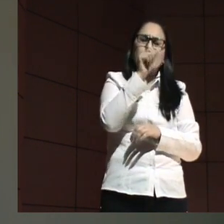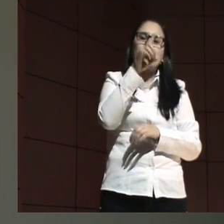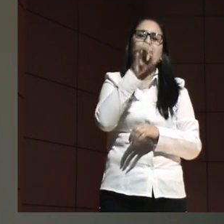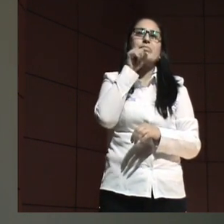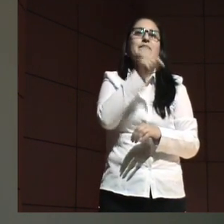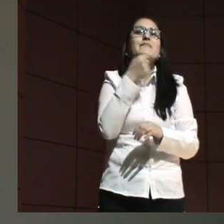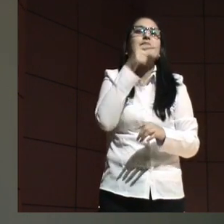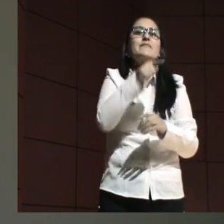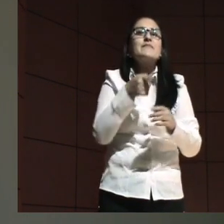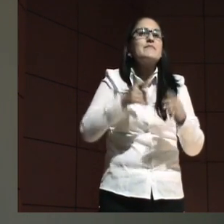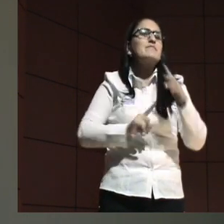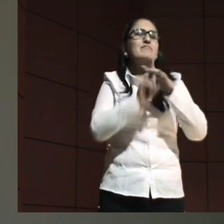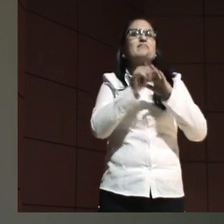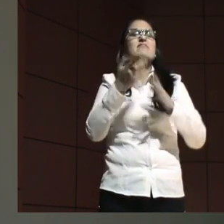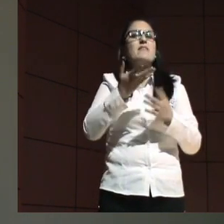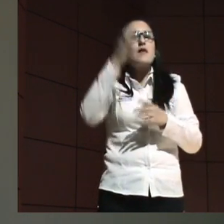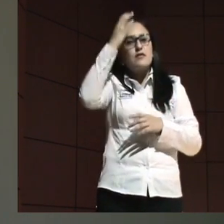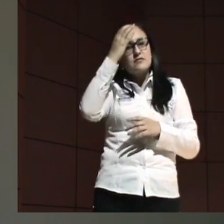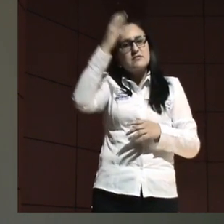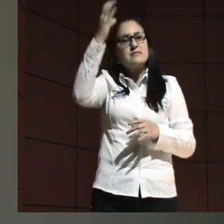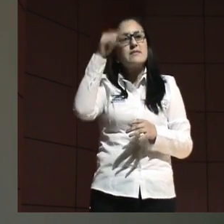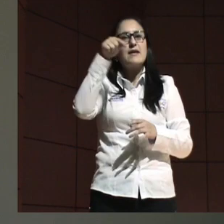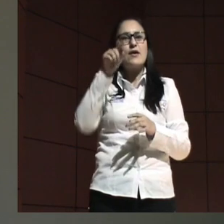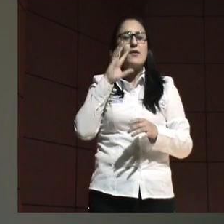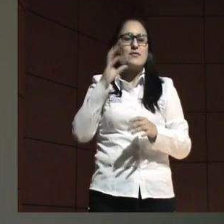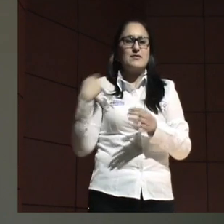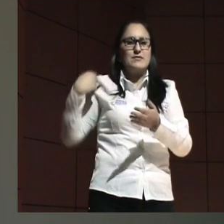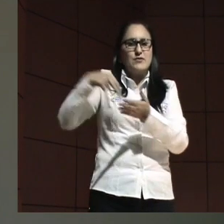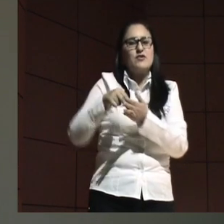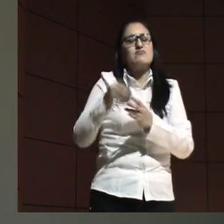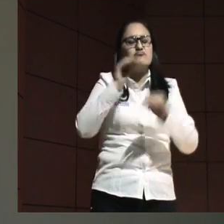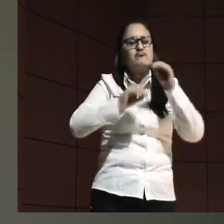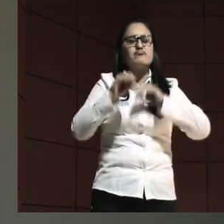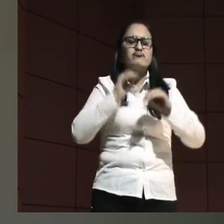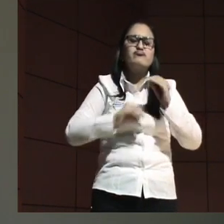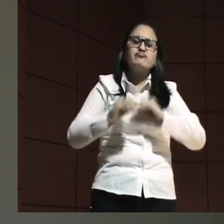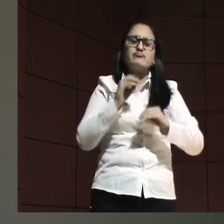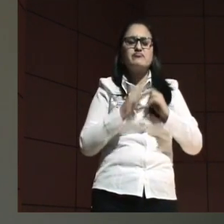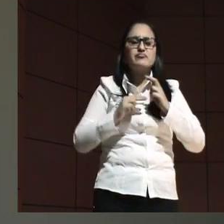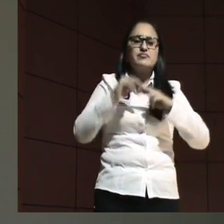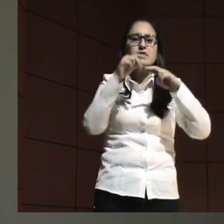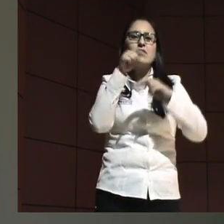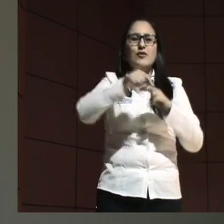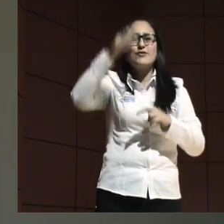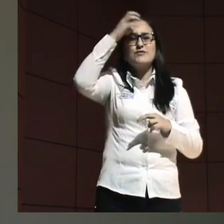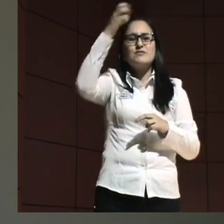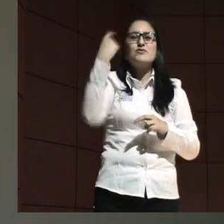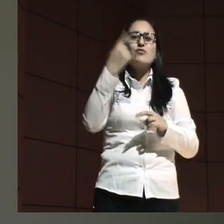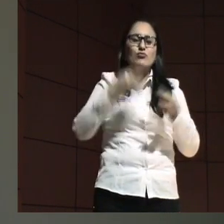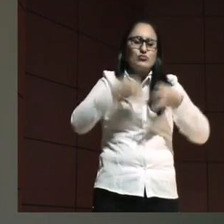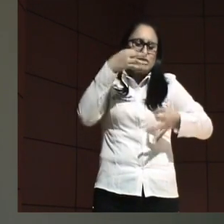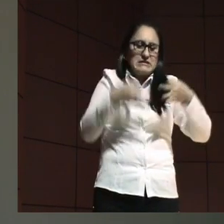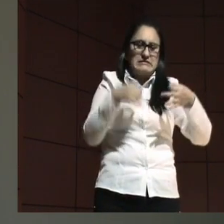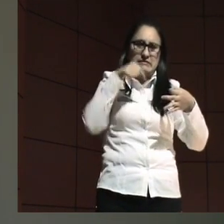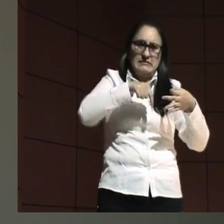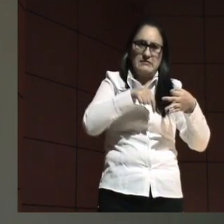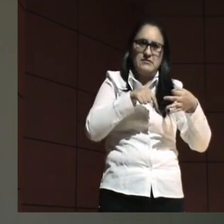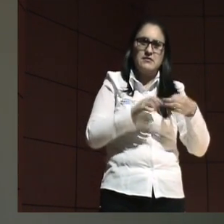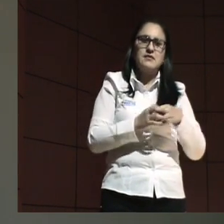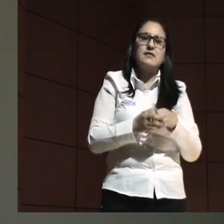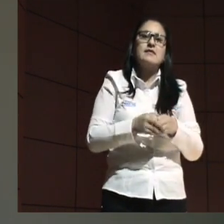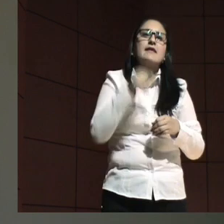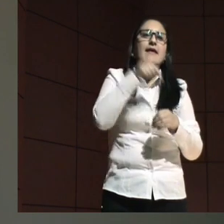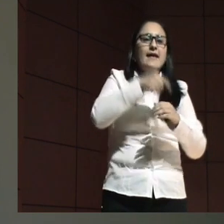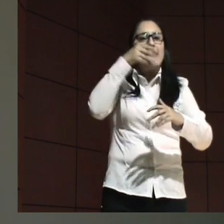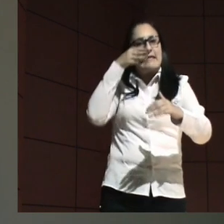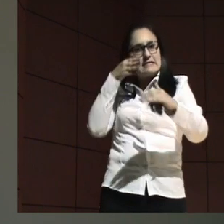nace a partir de un concepto que él elabora, tal vez pensando en el concepto solamente de justicia, y